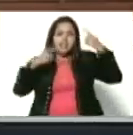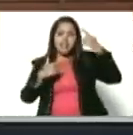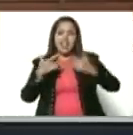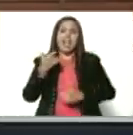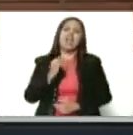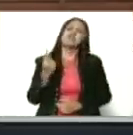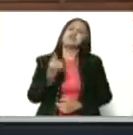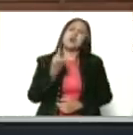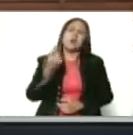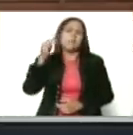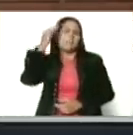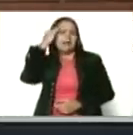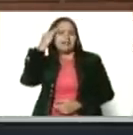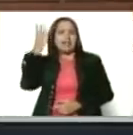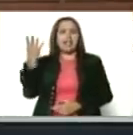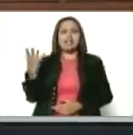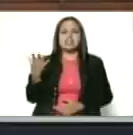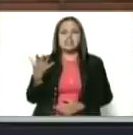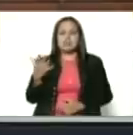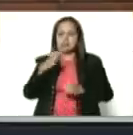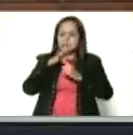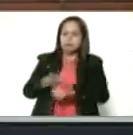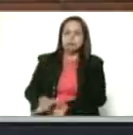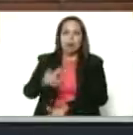una mentalidad patriarcal,